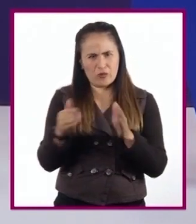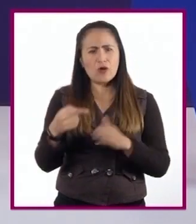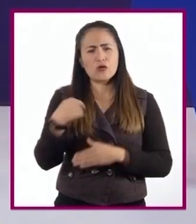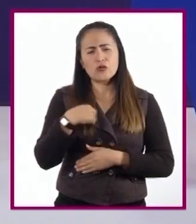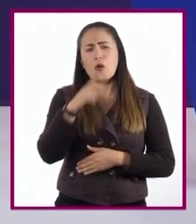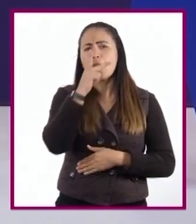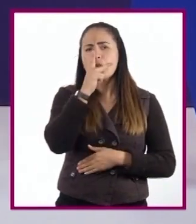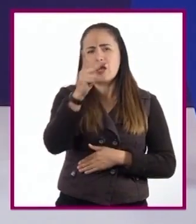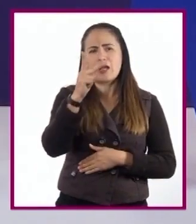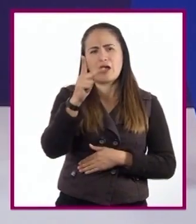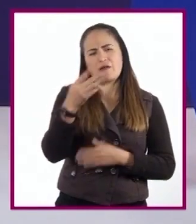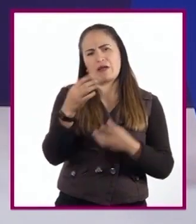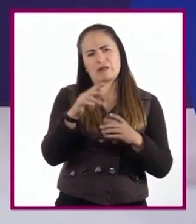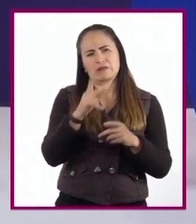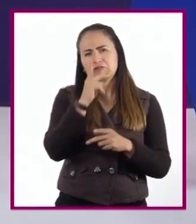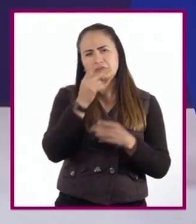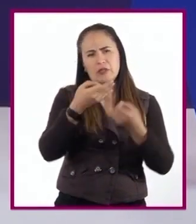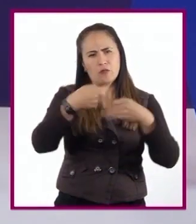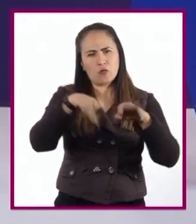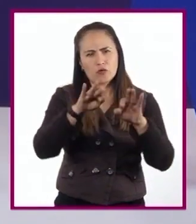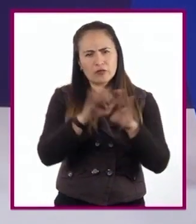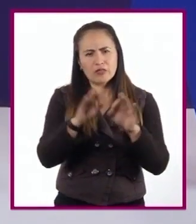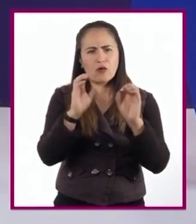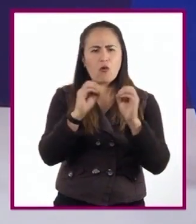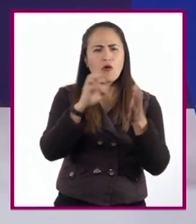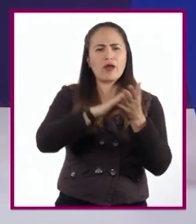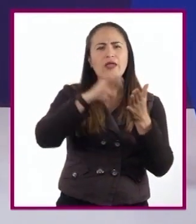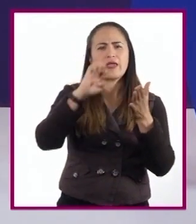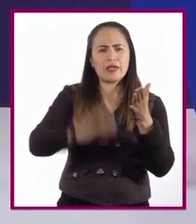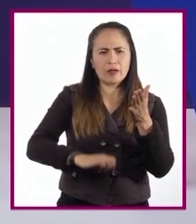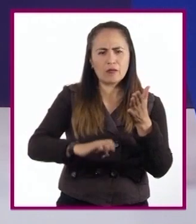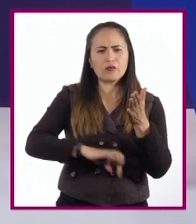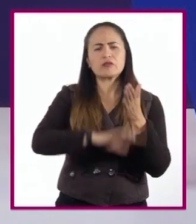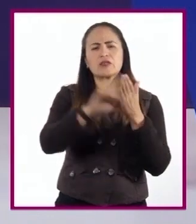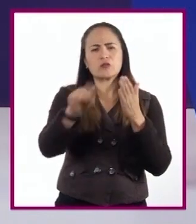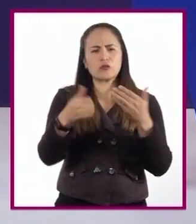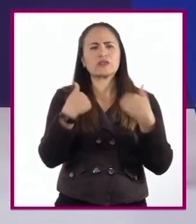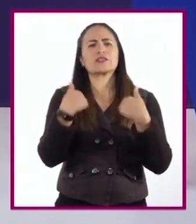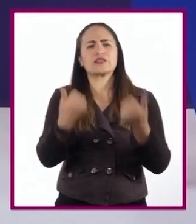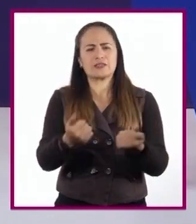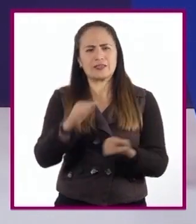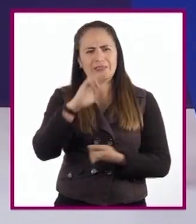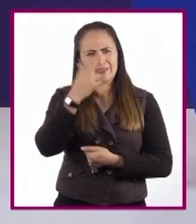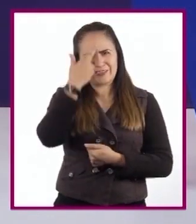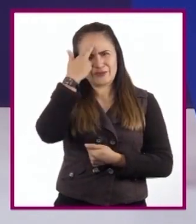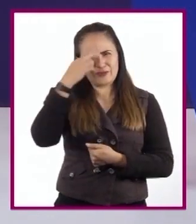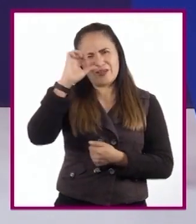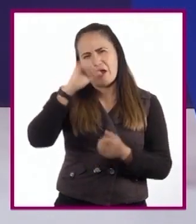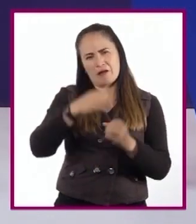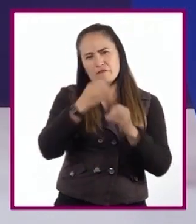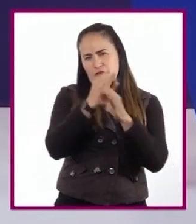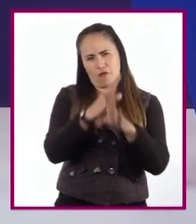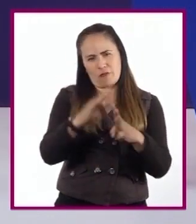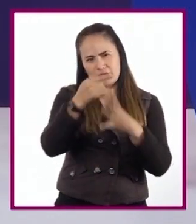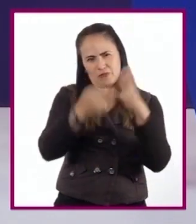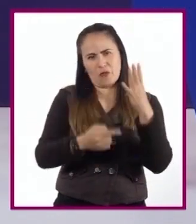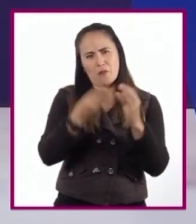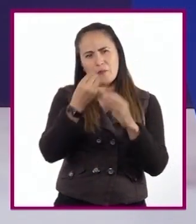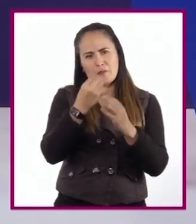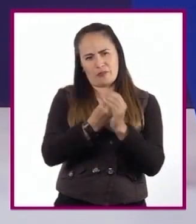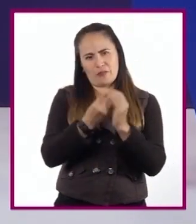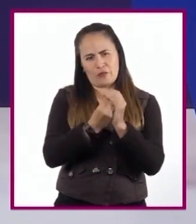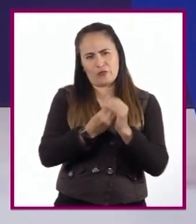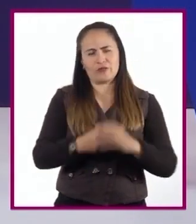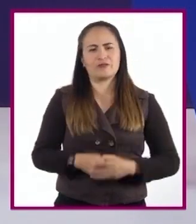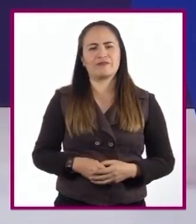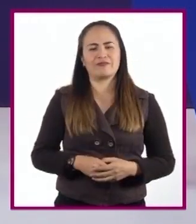palabras clave o ejemplos específicos que me ayuden a comprender y recordar mejor el contenido estudiado. Preparen sus